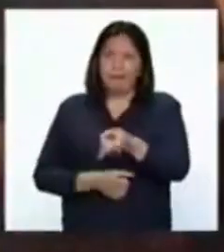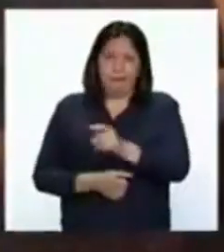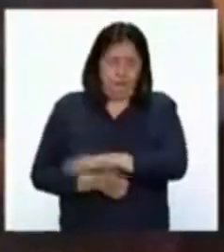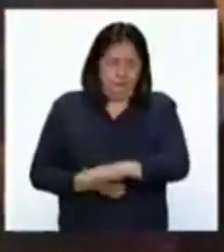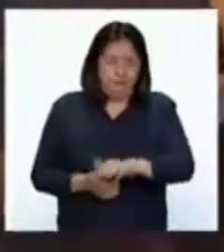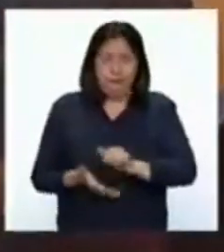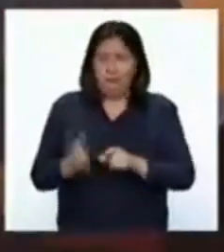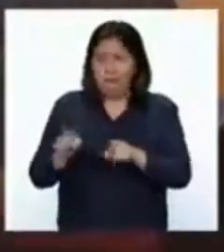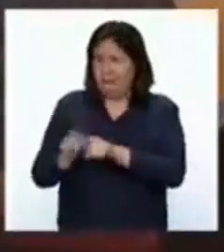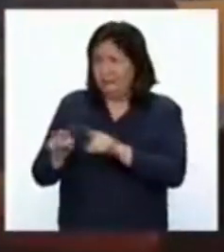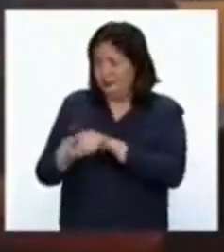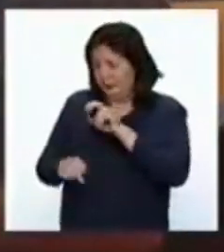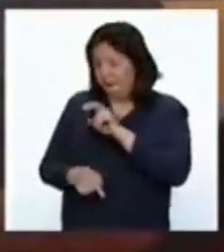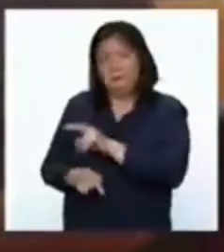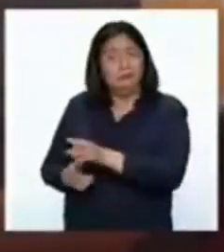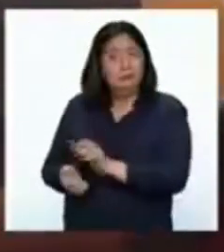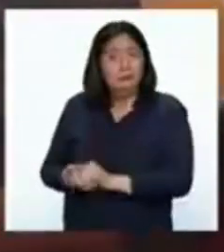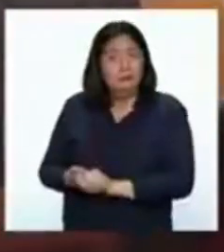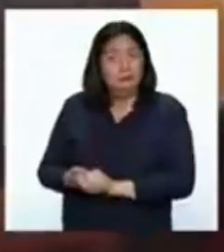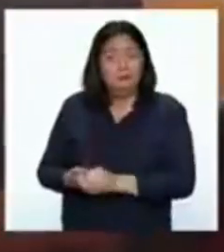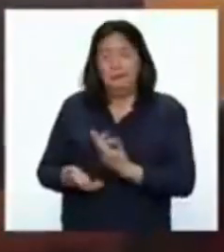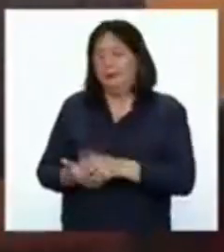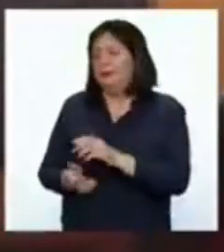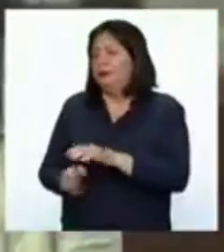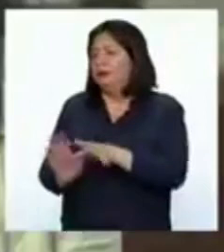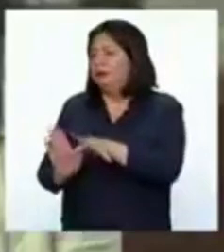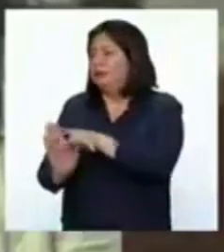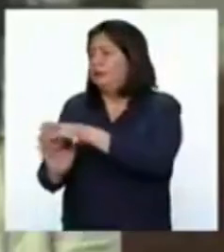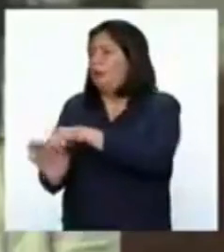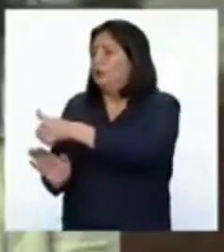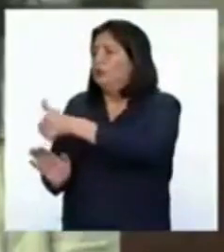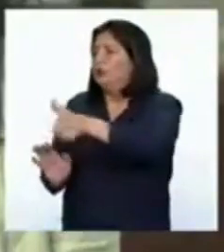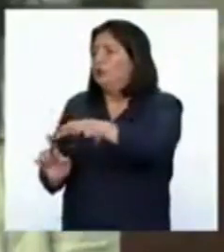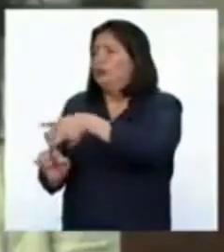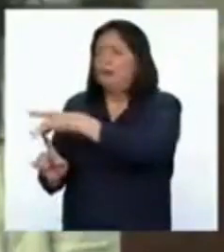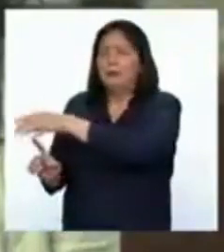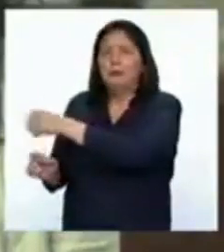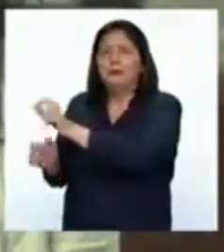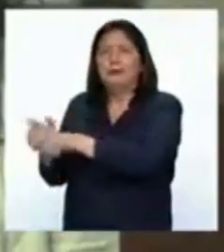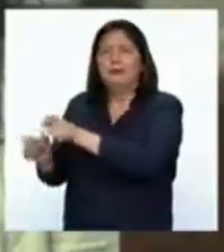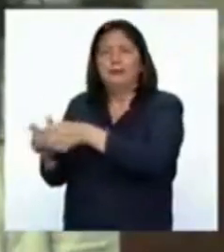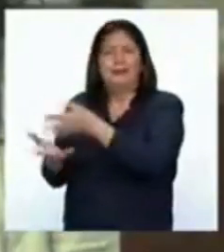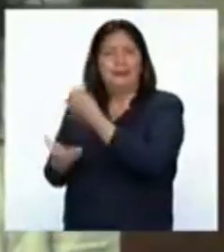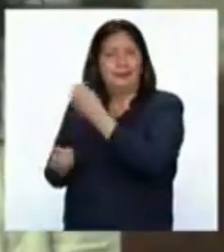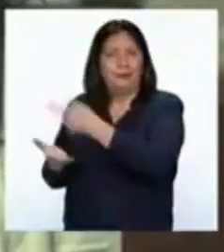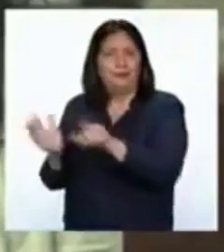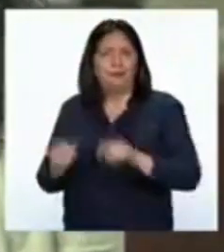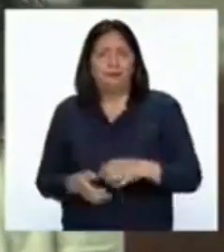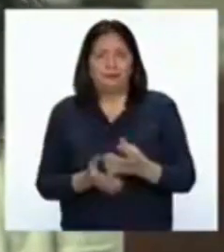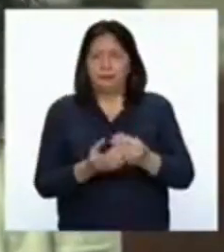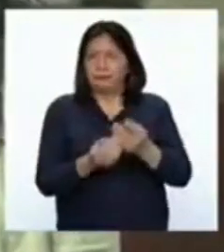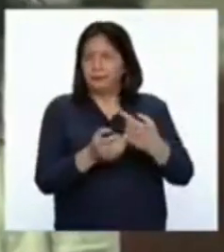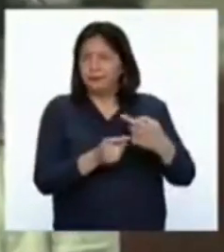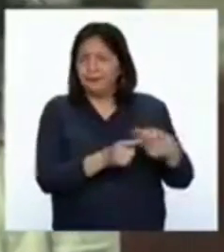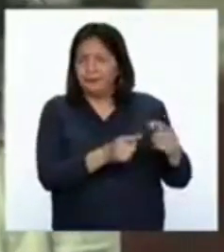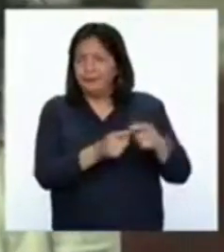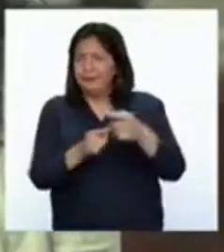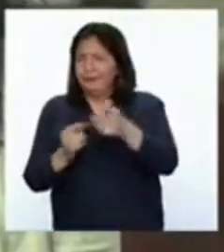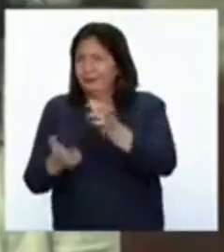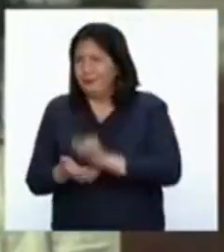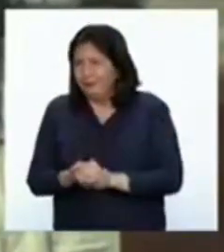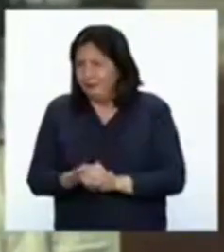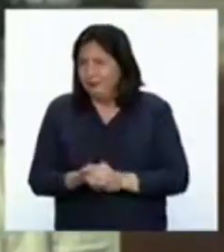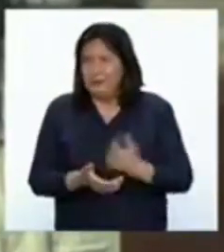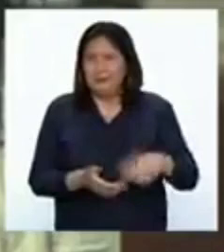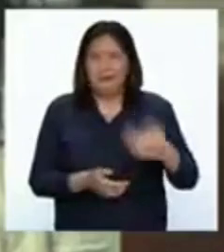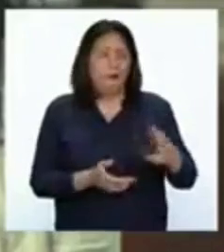conocimiento que le impartiste pueda multiplicarse por niño. En el Perú existen diversos problemas nutricionales, tan diversos como es